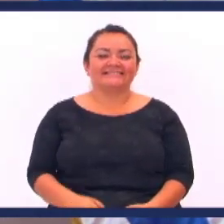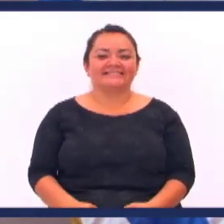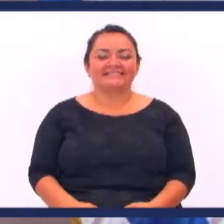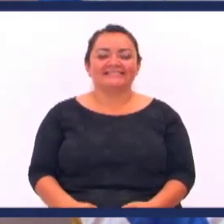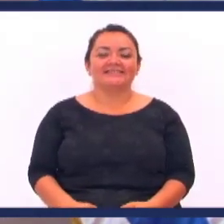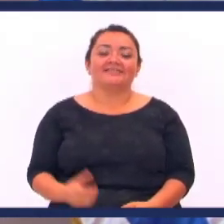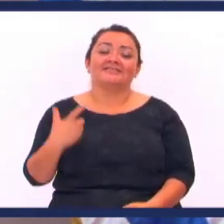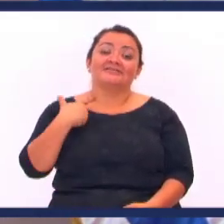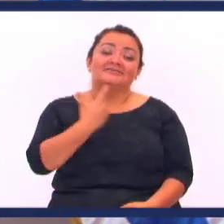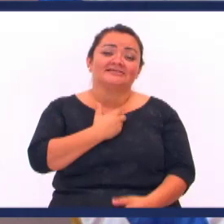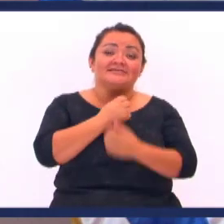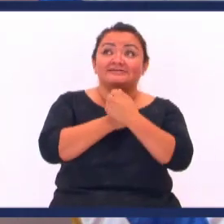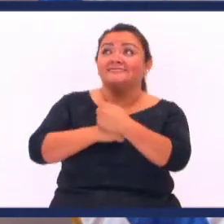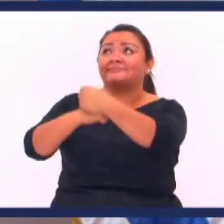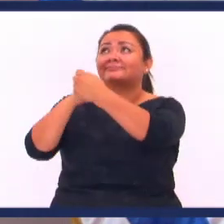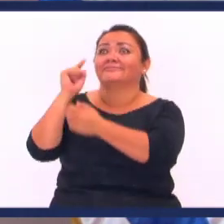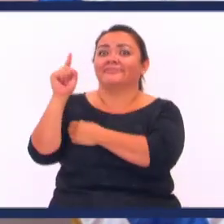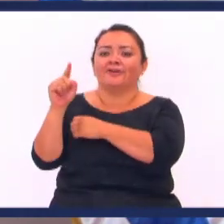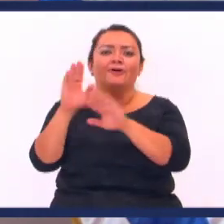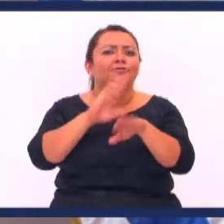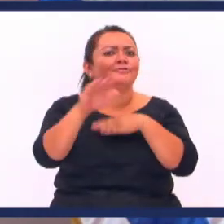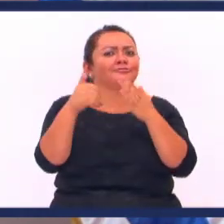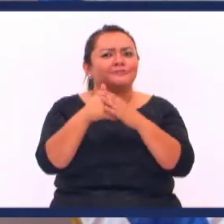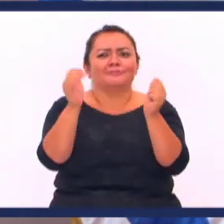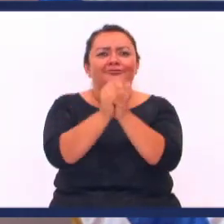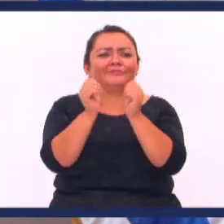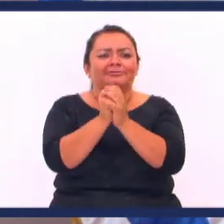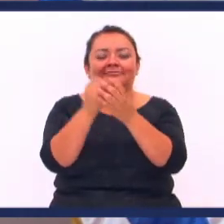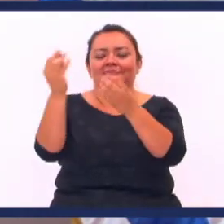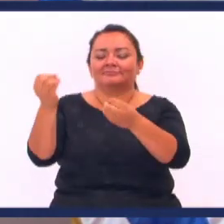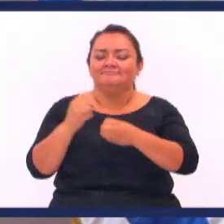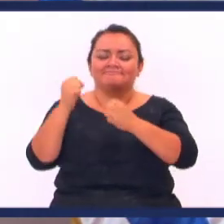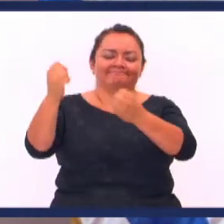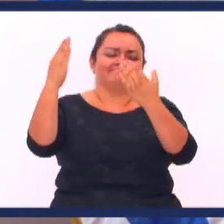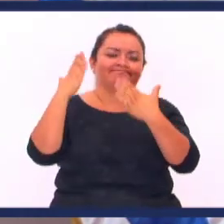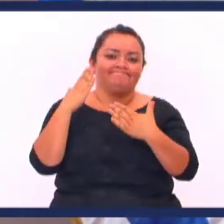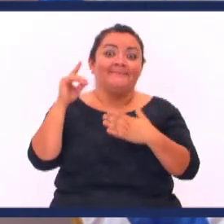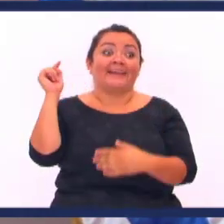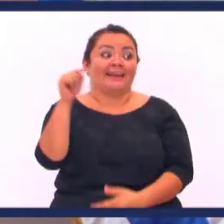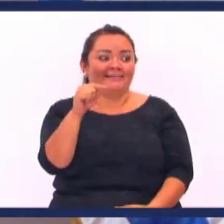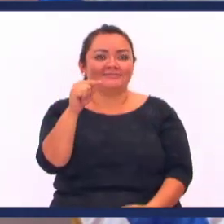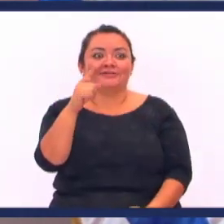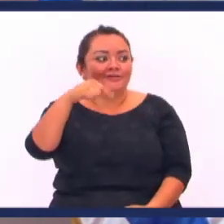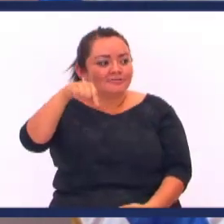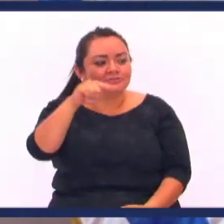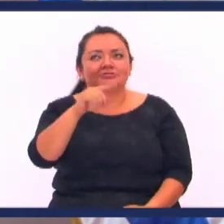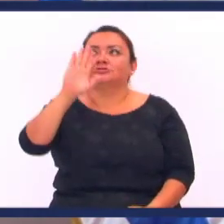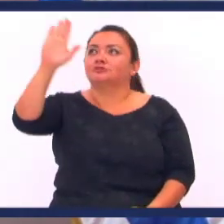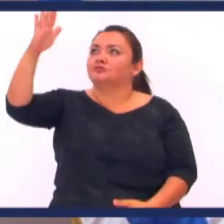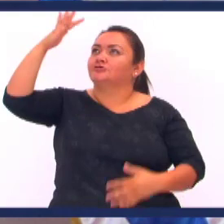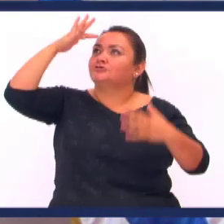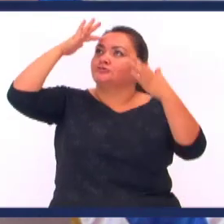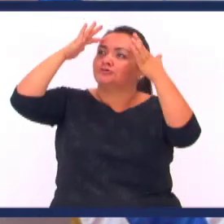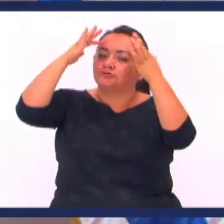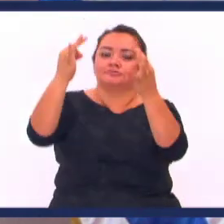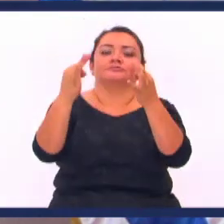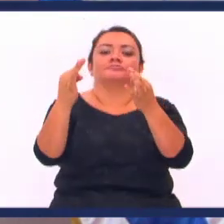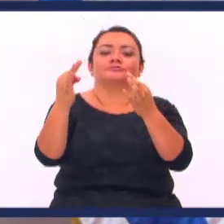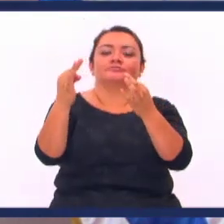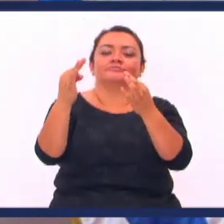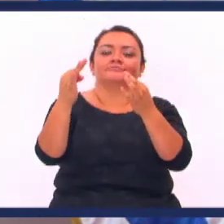A los que aman A Dios Todas las cosas Les ayudan A bien Esto es A los que conforme